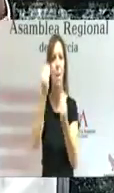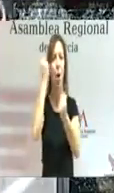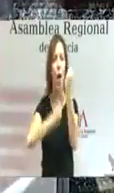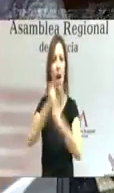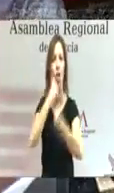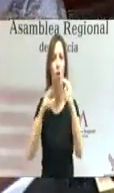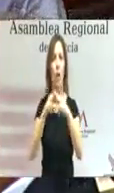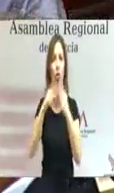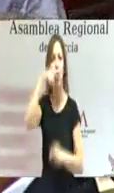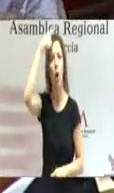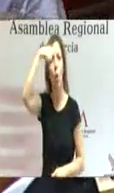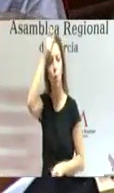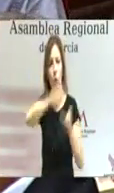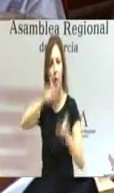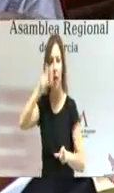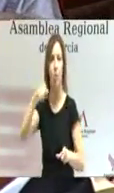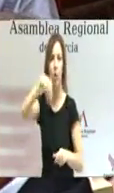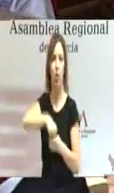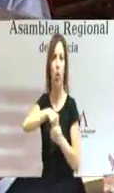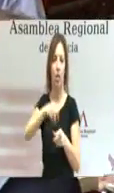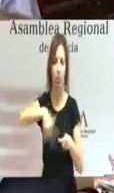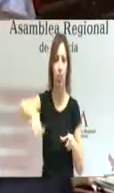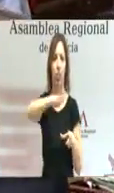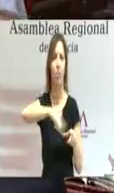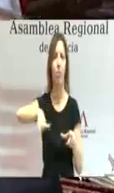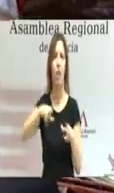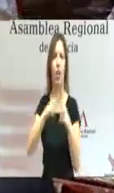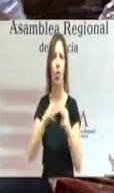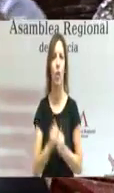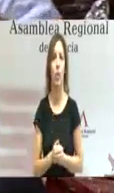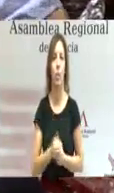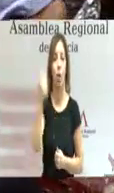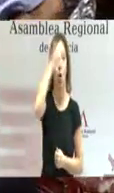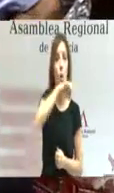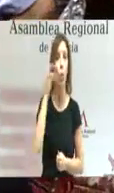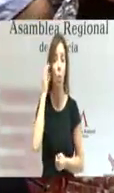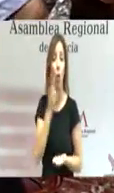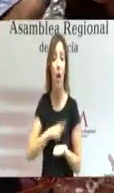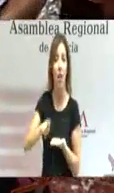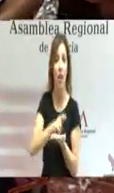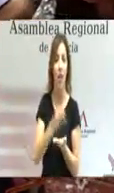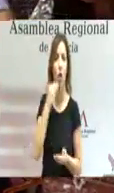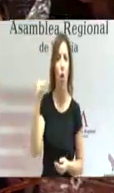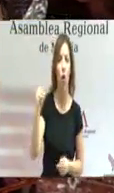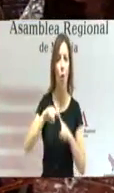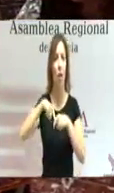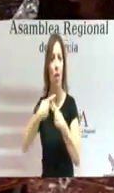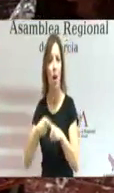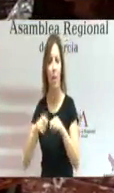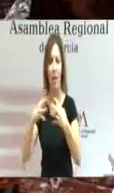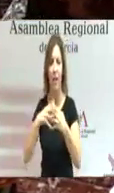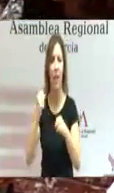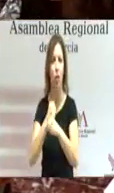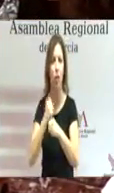social y cultural de las personas a la que se debe. Los hombres y mujeres de esta región, nuestros jóvenes, las familias, el tejido productivo, los